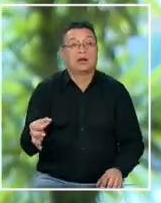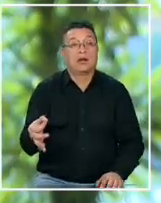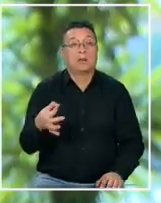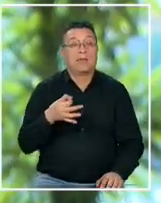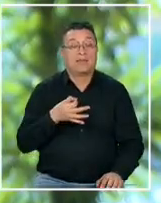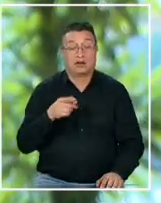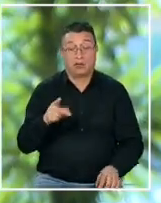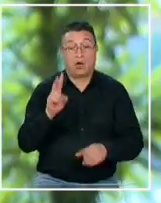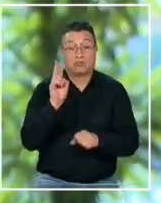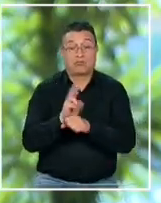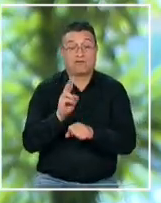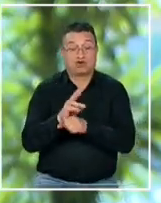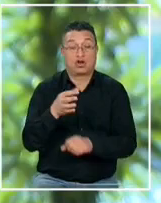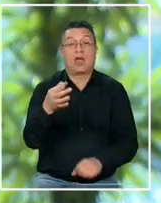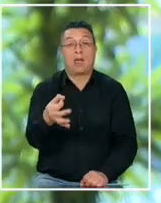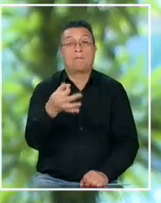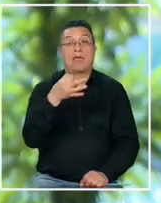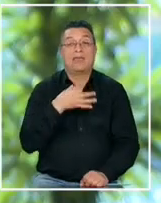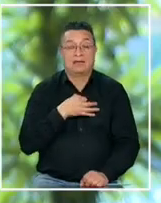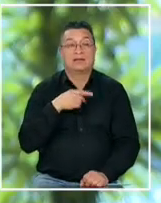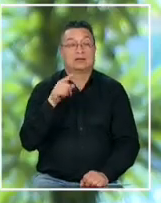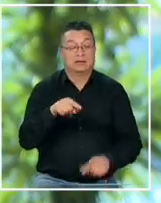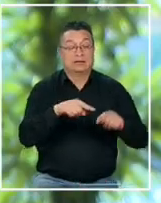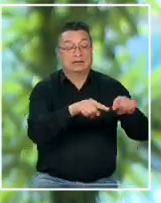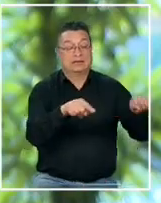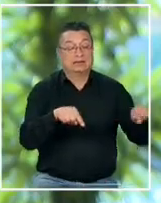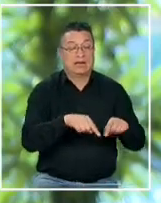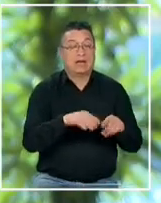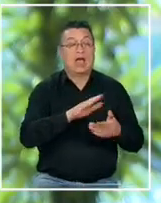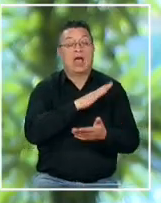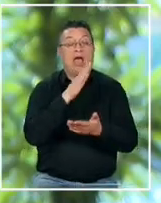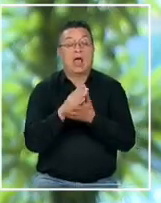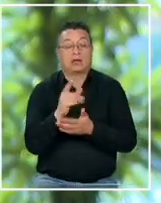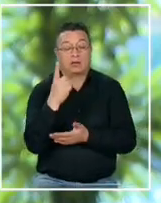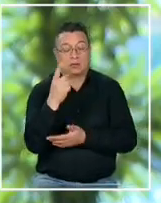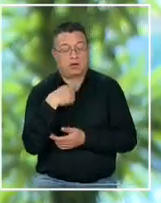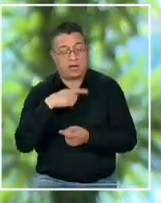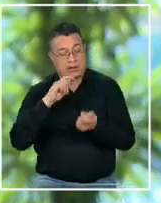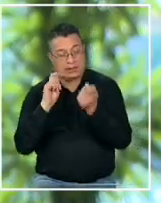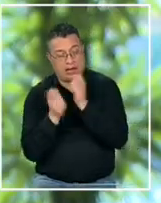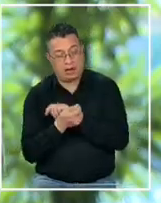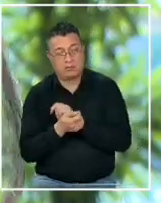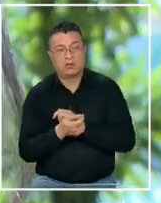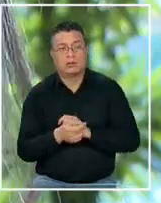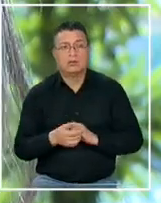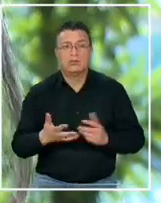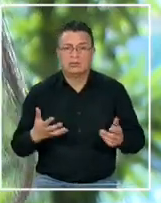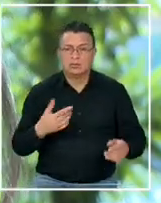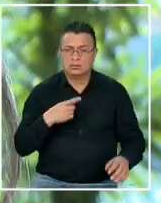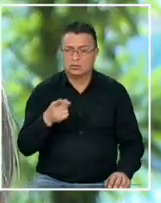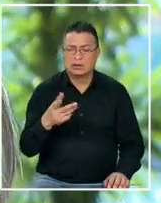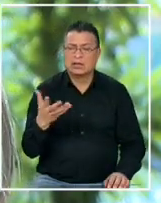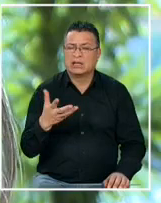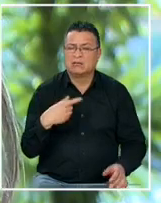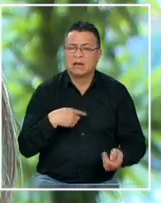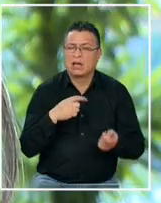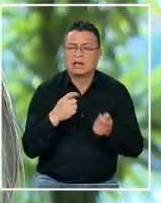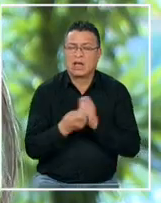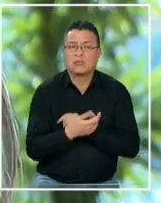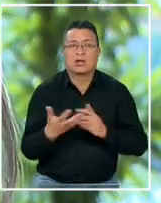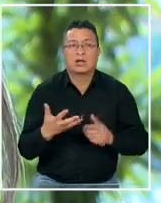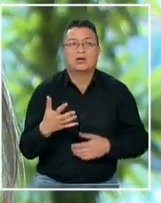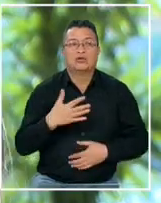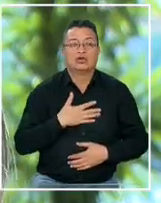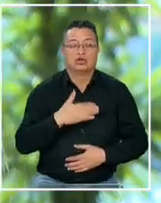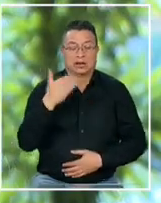mamá mi profesora me dijo que yo iba a estar en esa sala hasta que yo cambie y yo le digo hijo tú qué tienes que cambiar me dijo